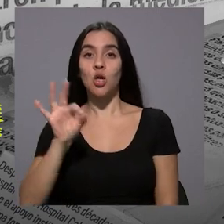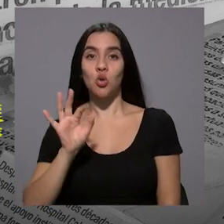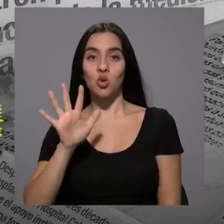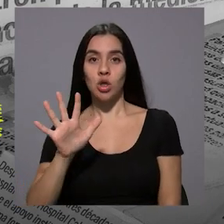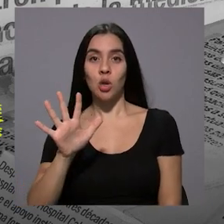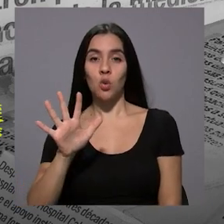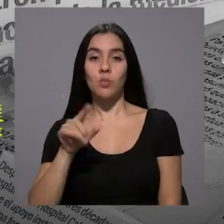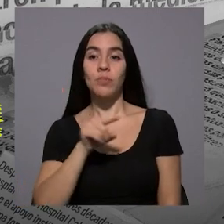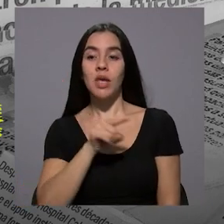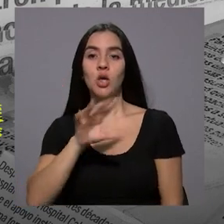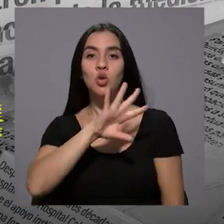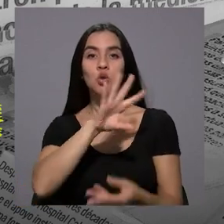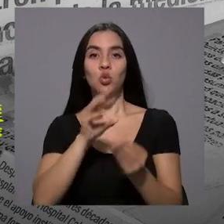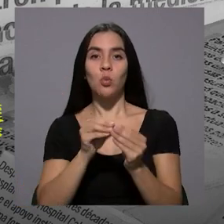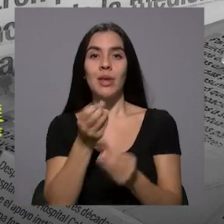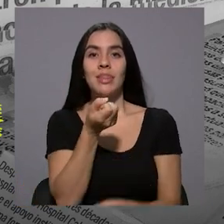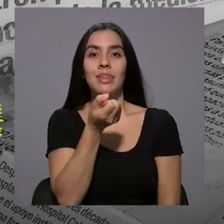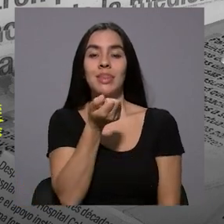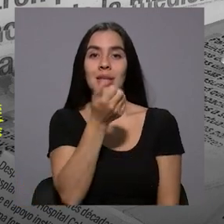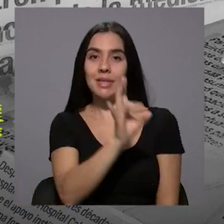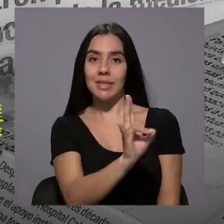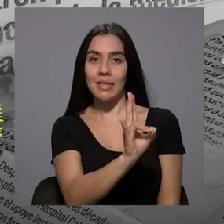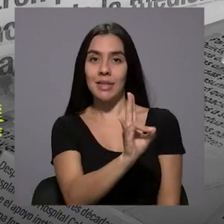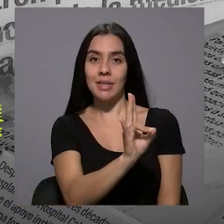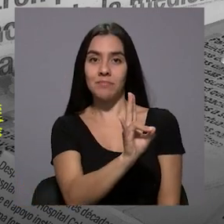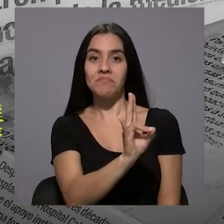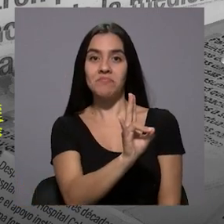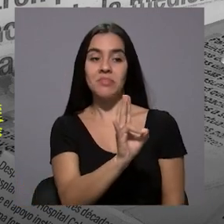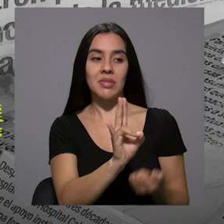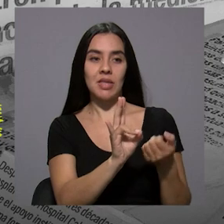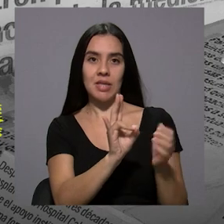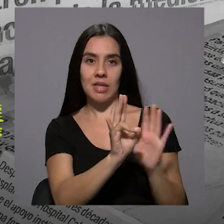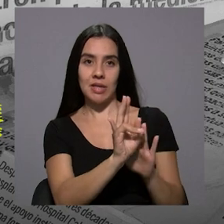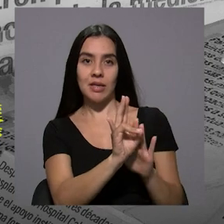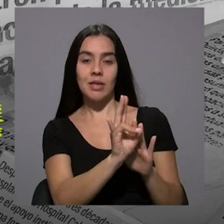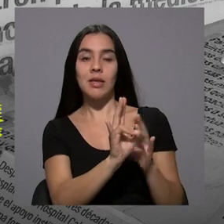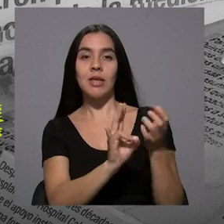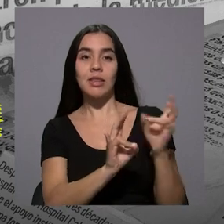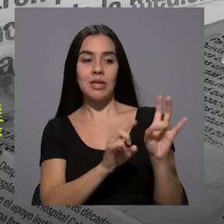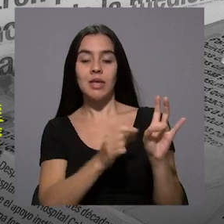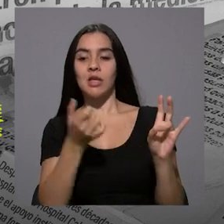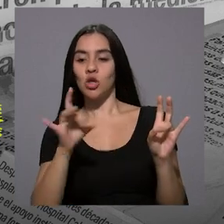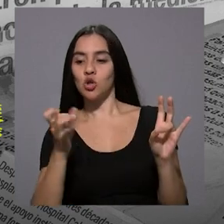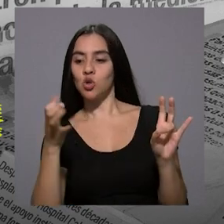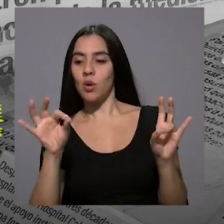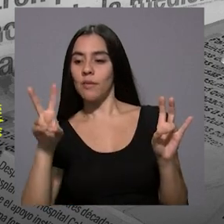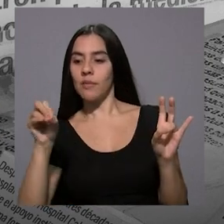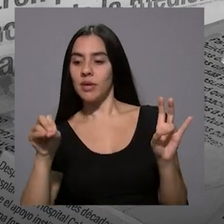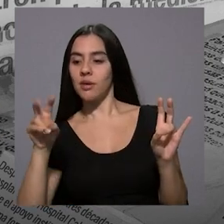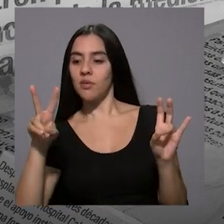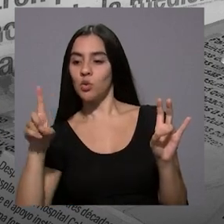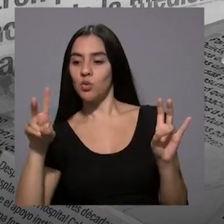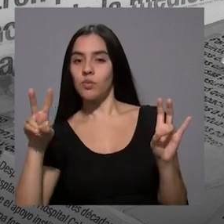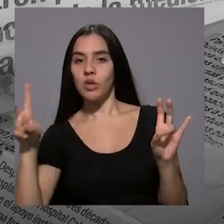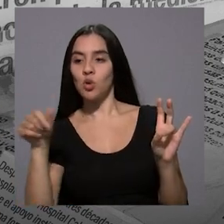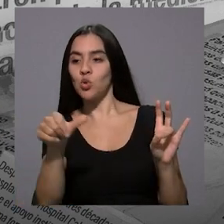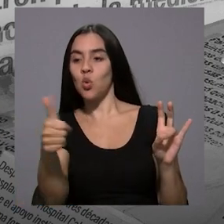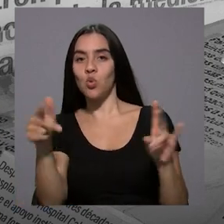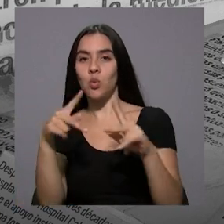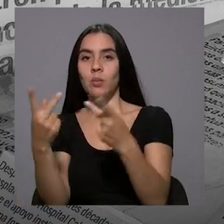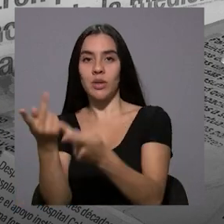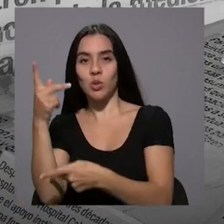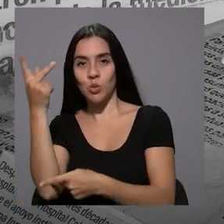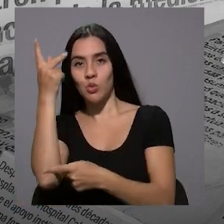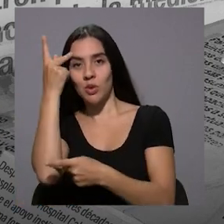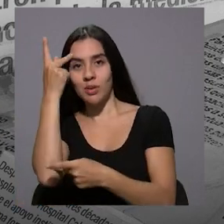nos suma 17 y se resparten las últimas, la 18, 19, 20, 21 y 22, entre